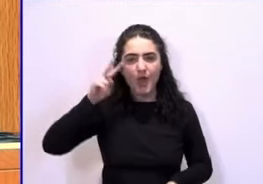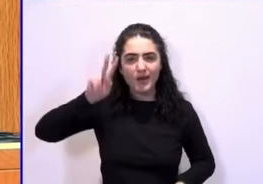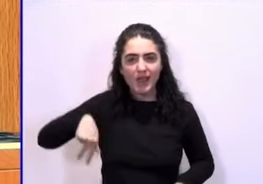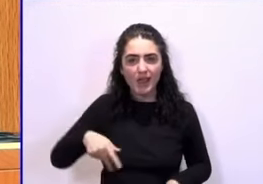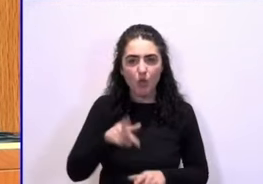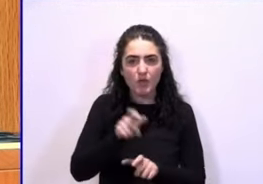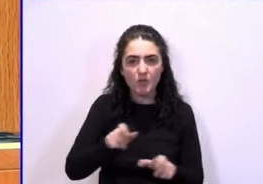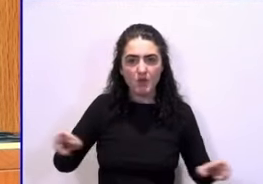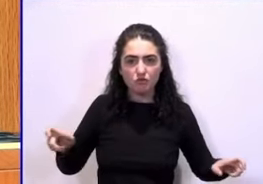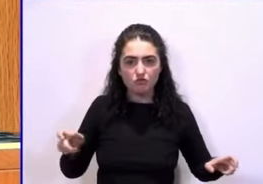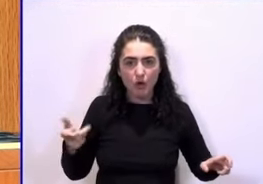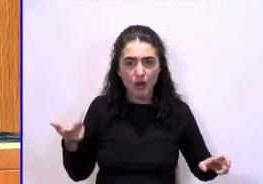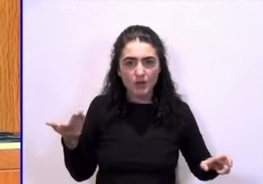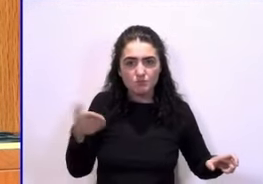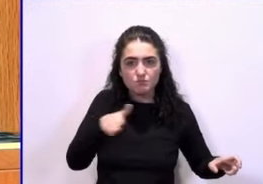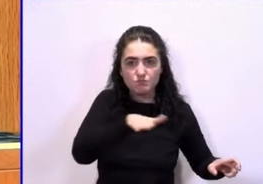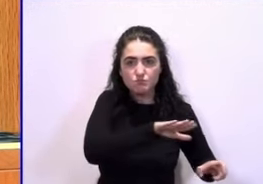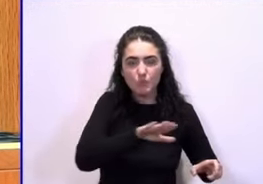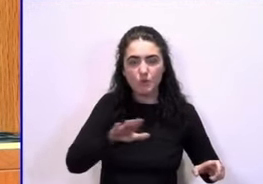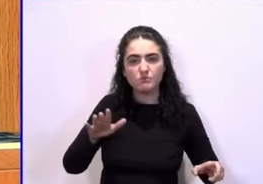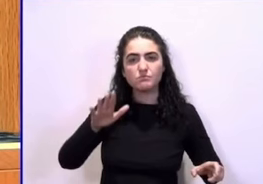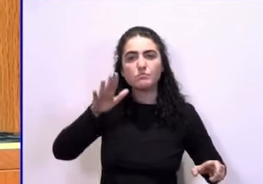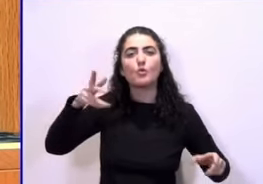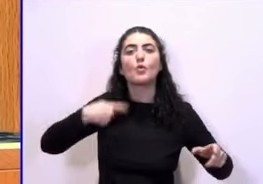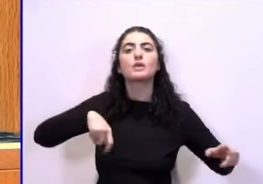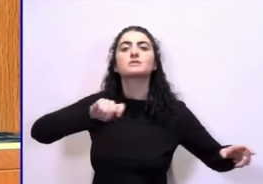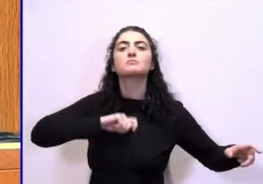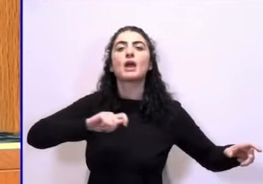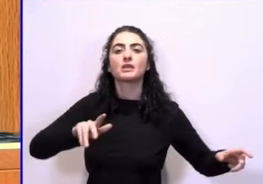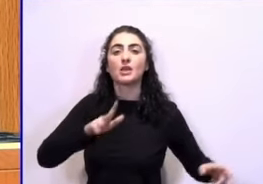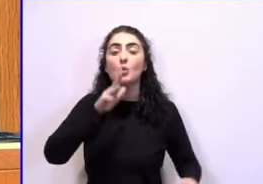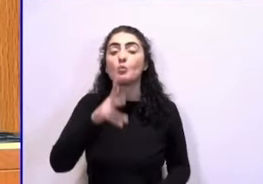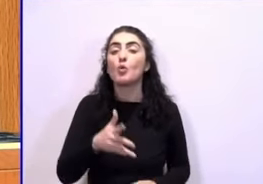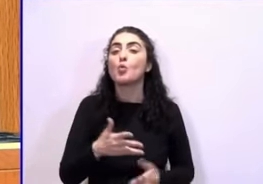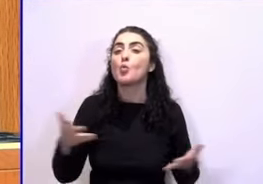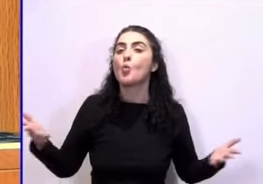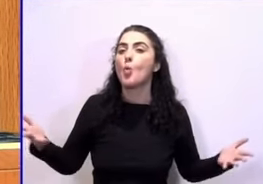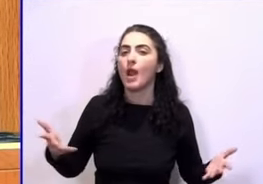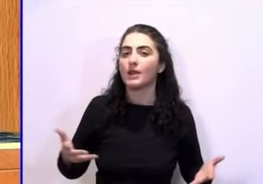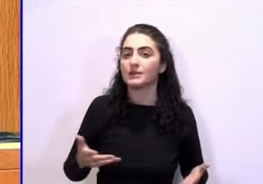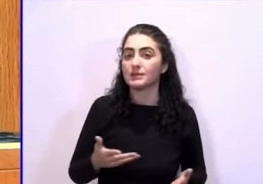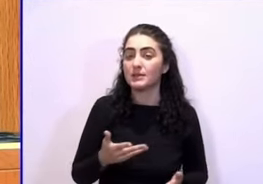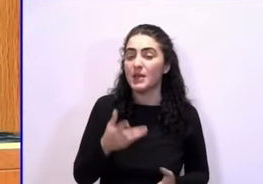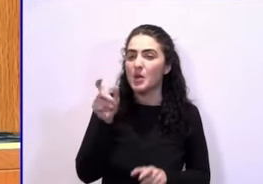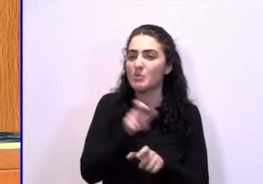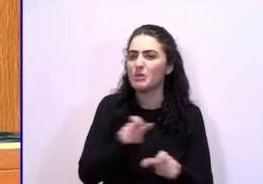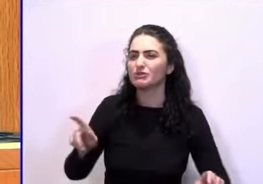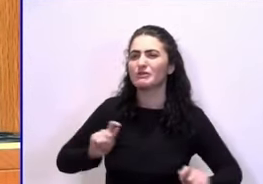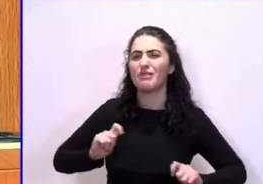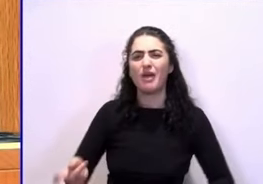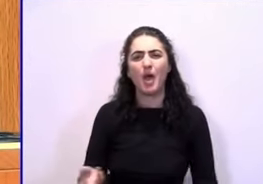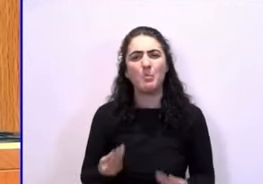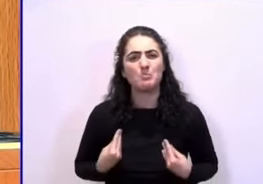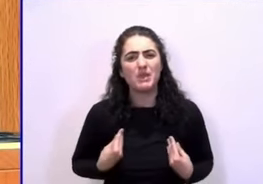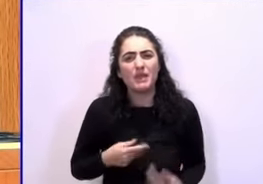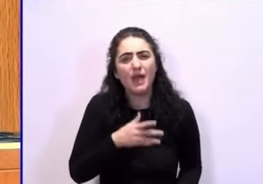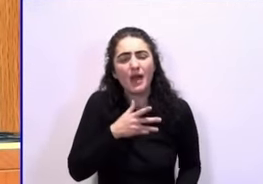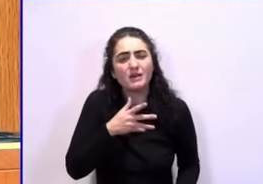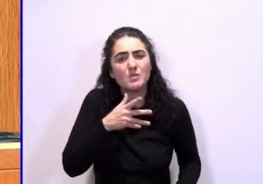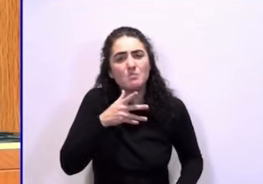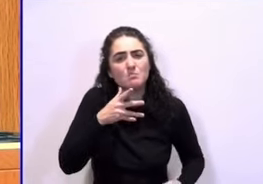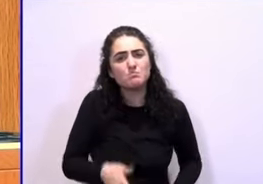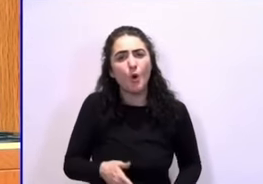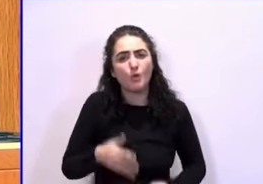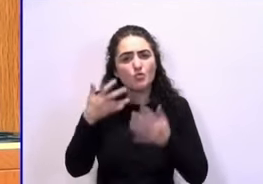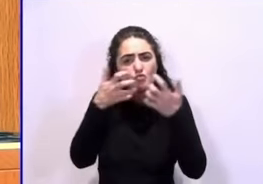caídos por España, porque no hay mayores caídos por España que aquellos que dieron su vida por la verdad, por la